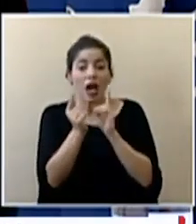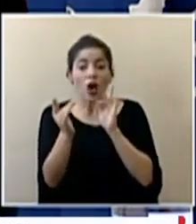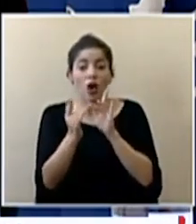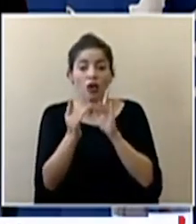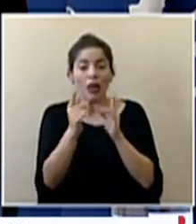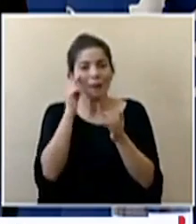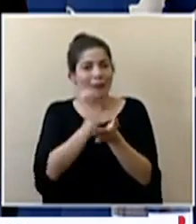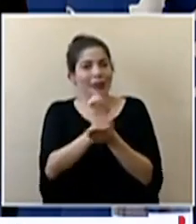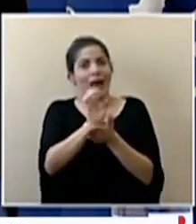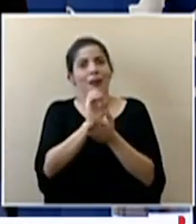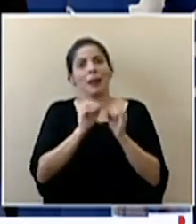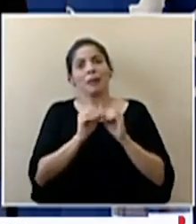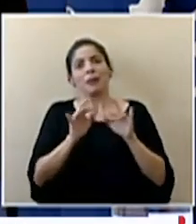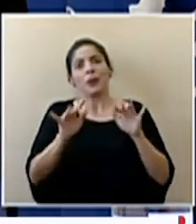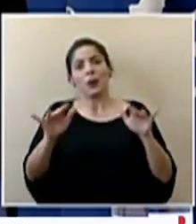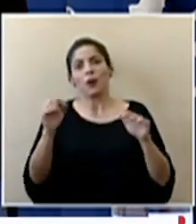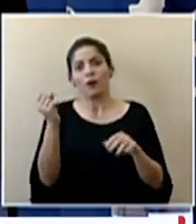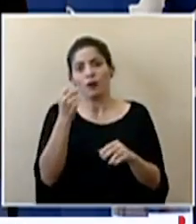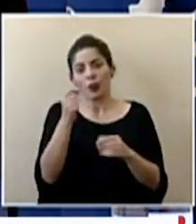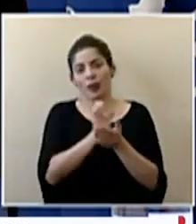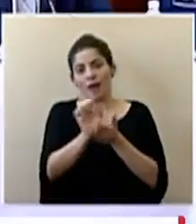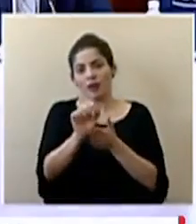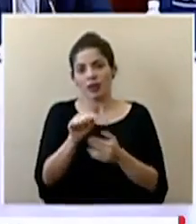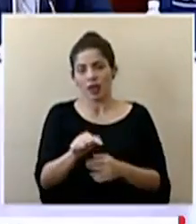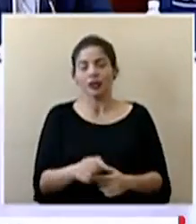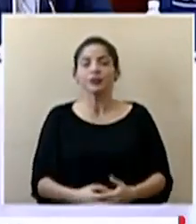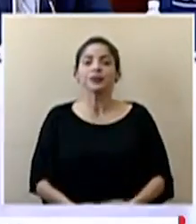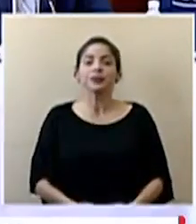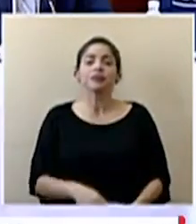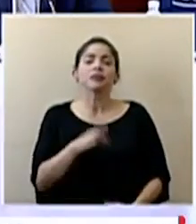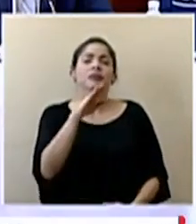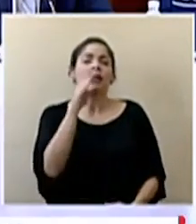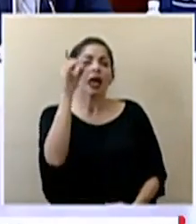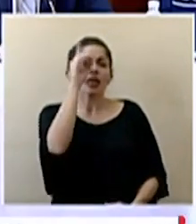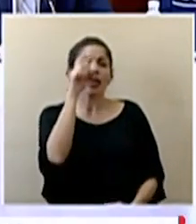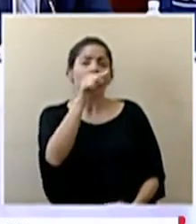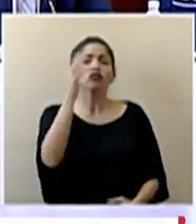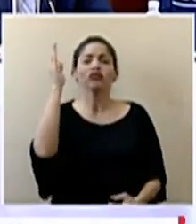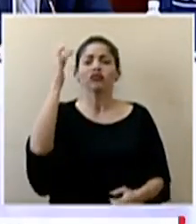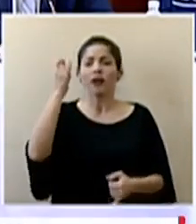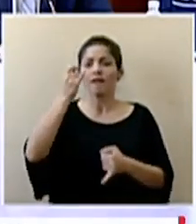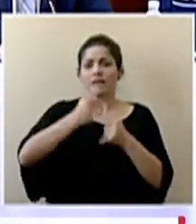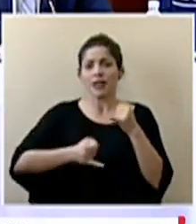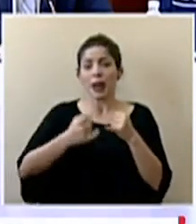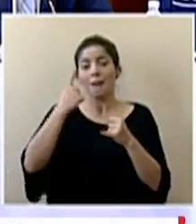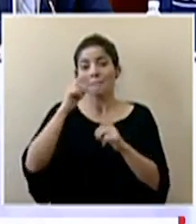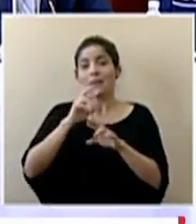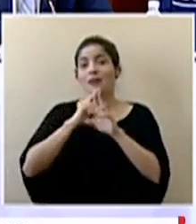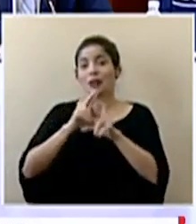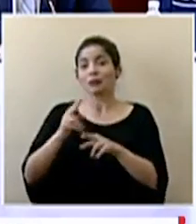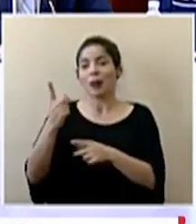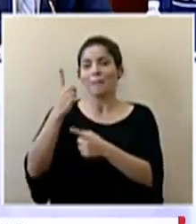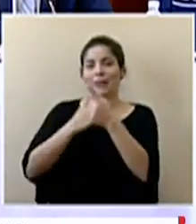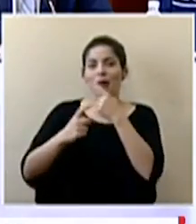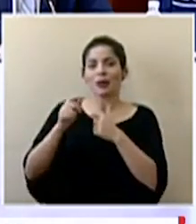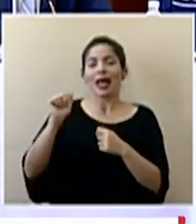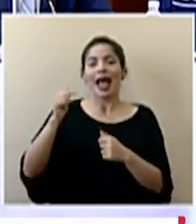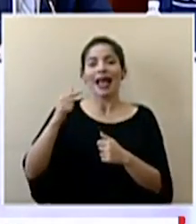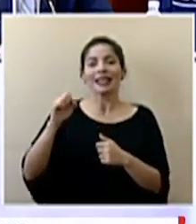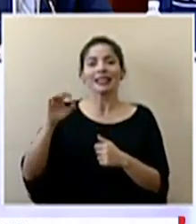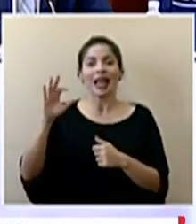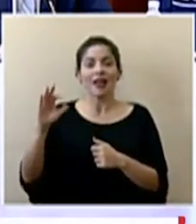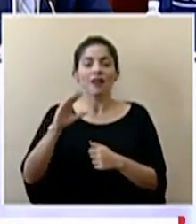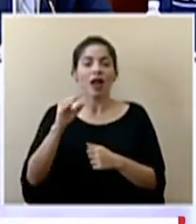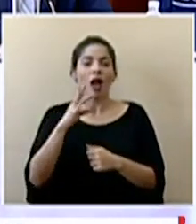una propagación más allá de esos don daniel su mensaje final contestando las consultas de agencia EFE y hablando